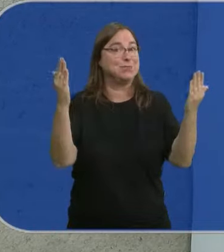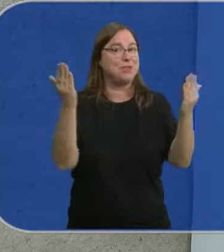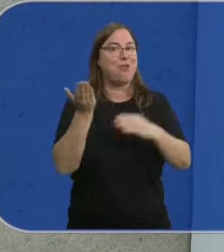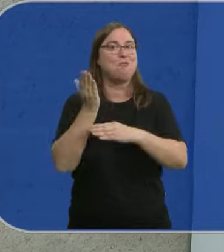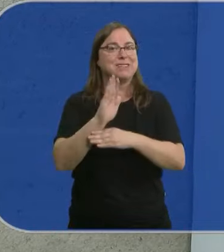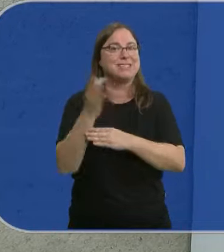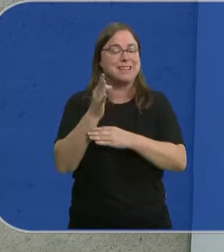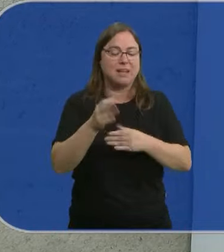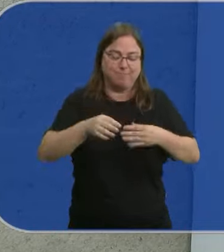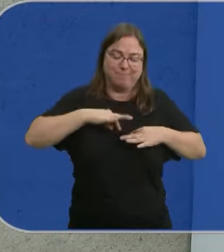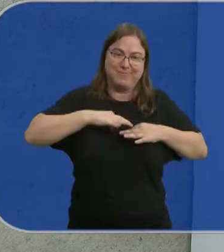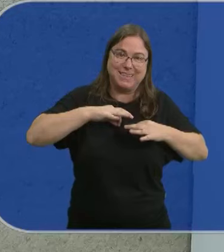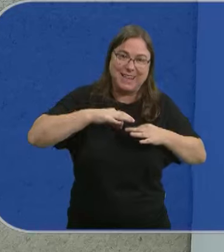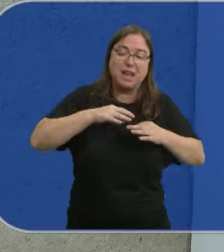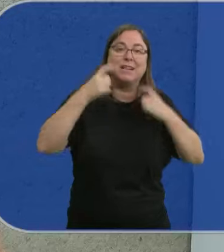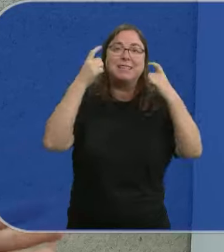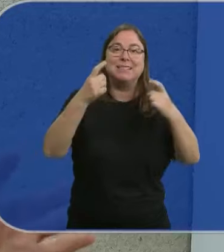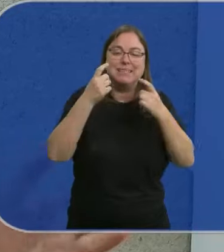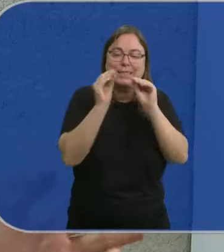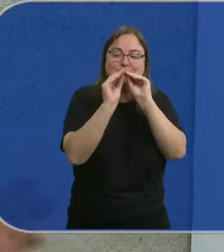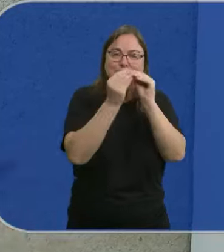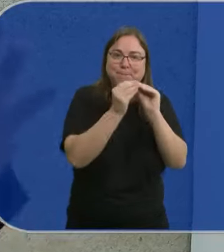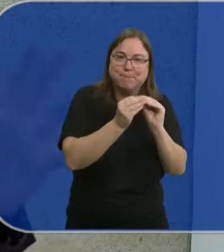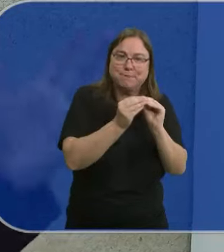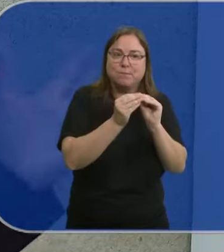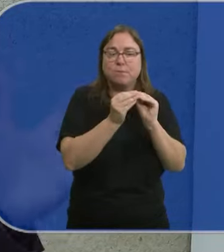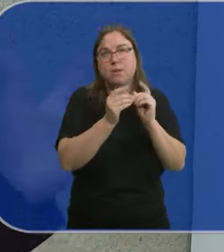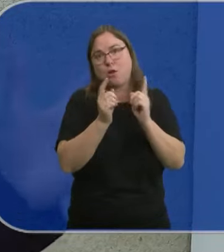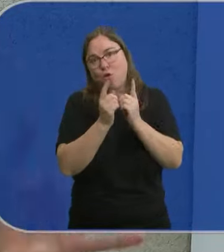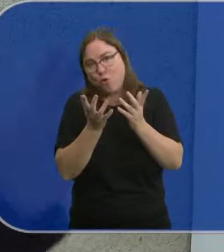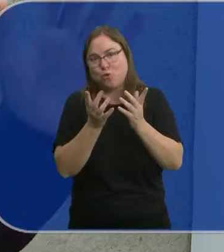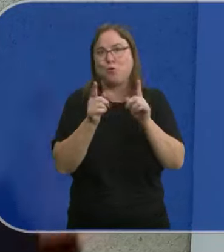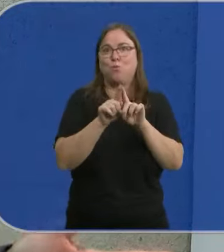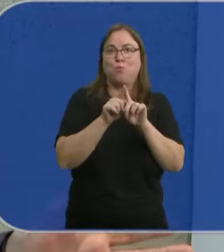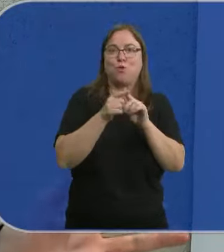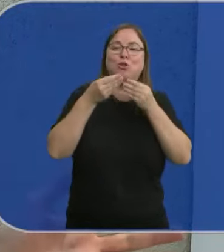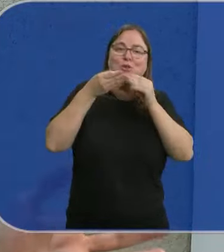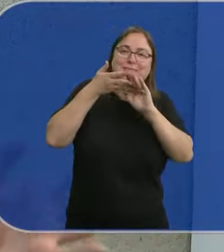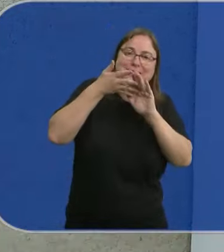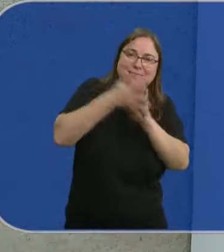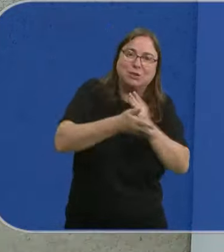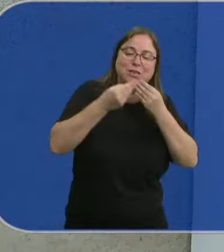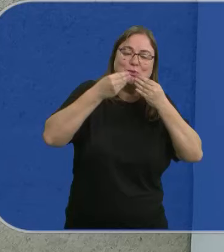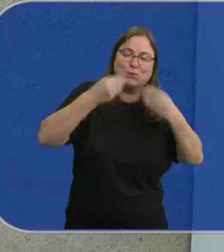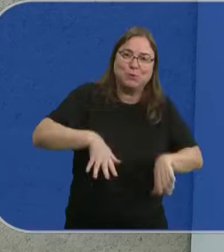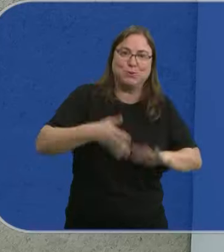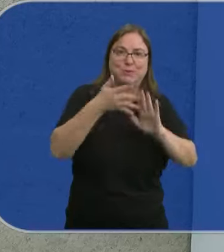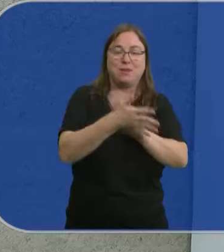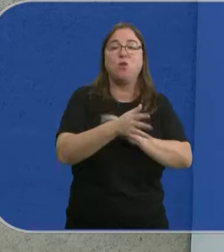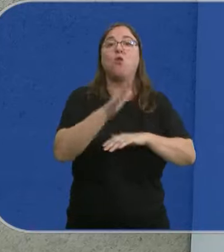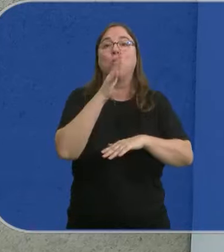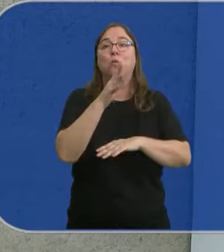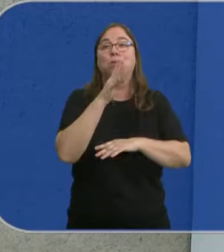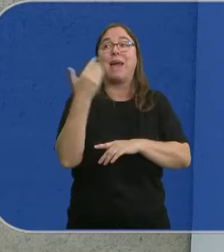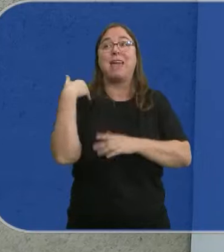presenta piezas que han intentado reconstruir brevemente toda su trayectoria a partir